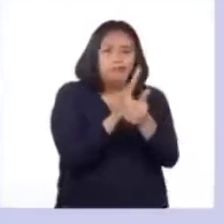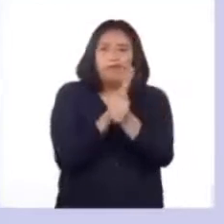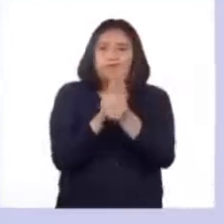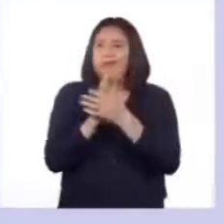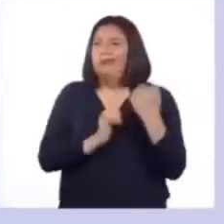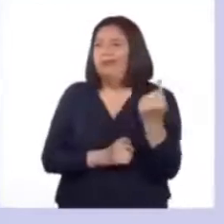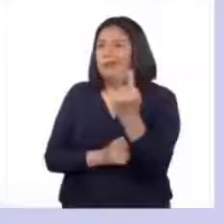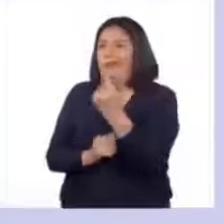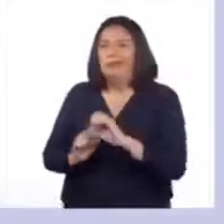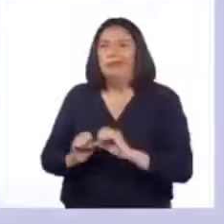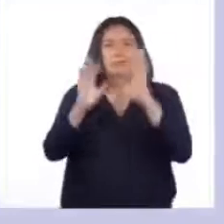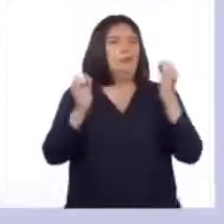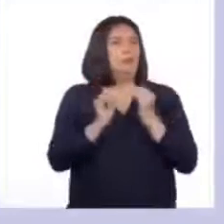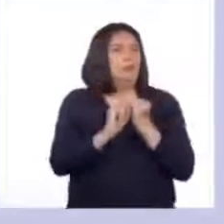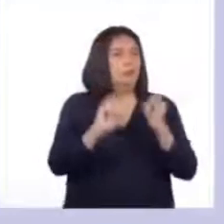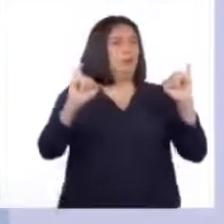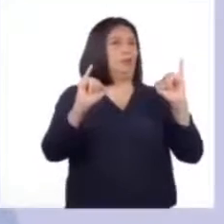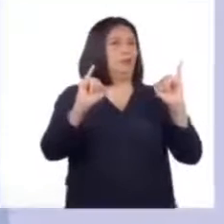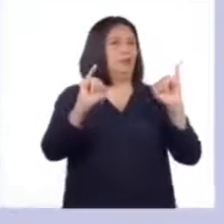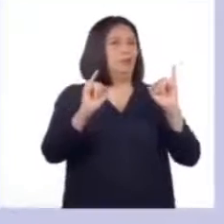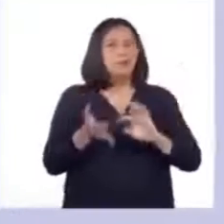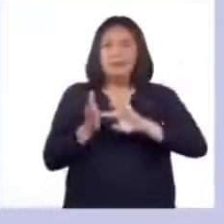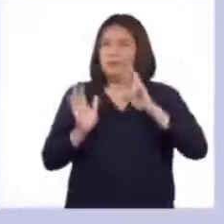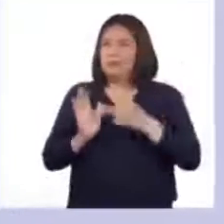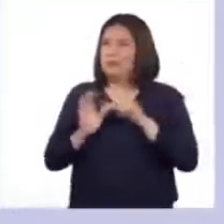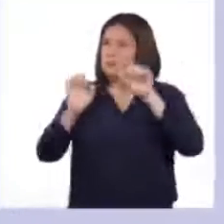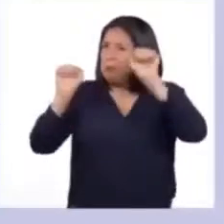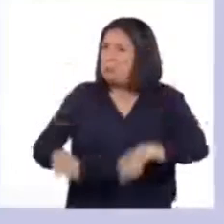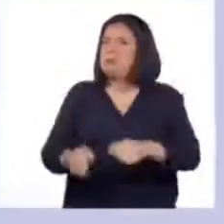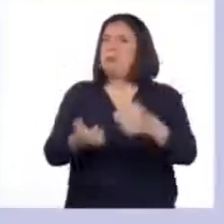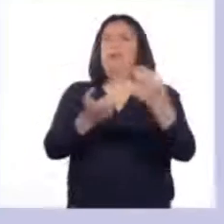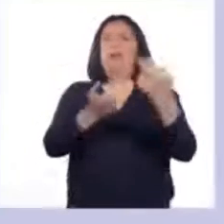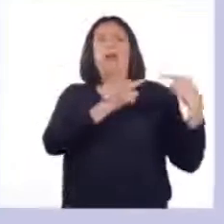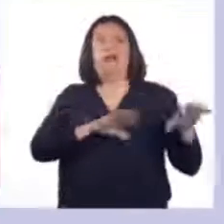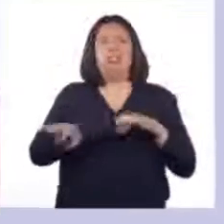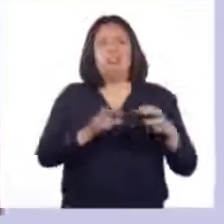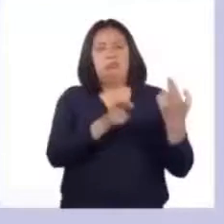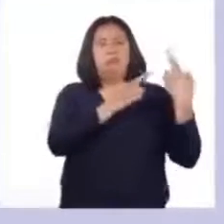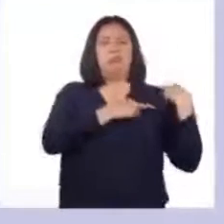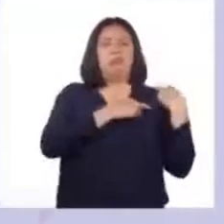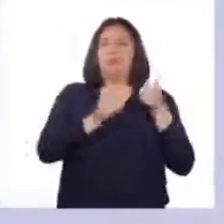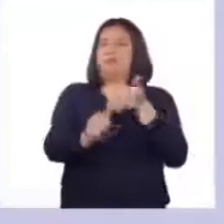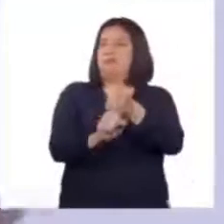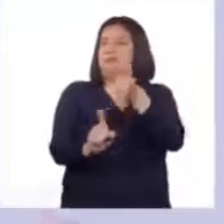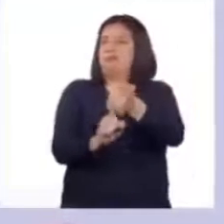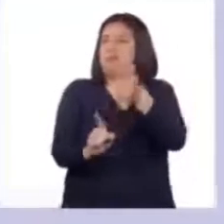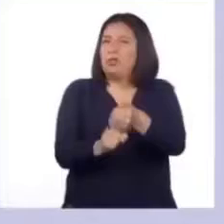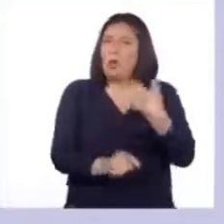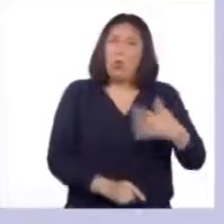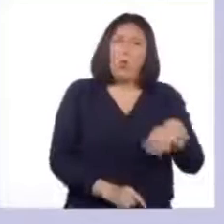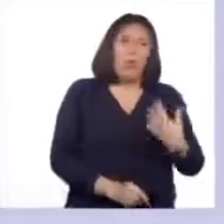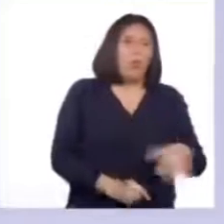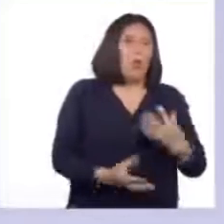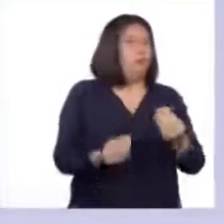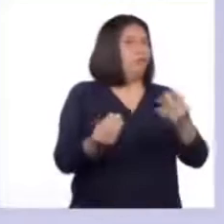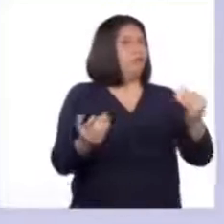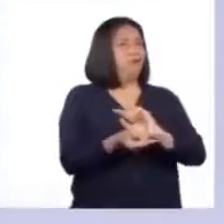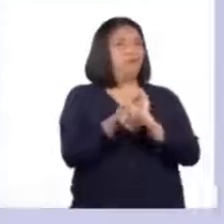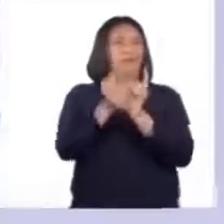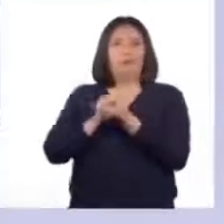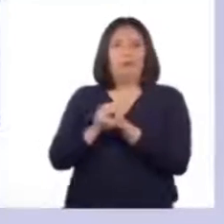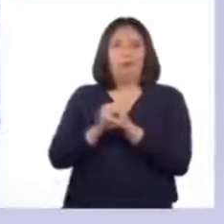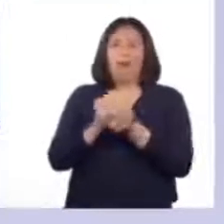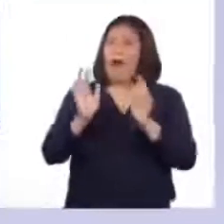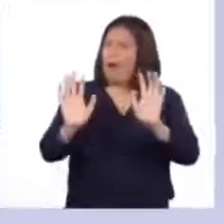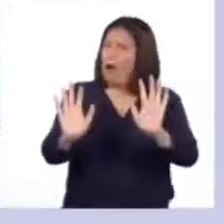se vuelven más autónomos. Es decir, pueden cumplir sus deberes por sí mismos. En fin, una gran cantidad de cambios. Pero,